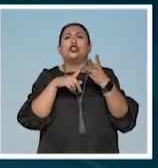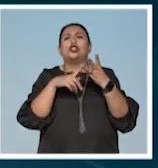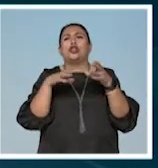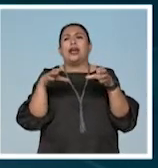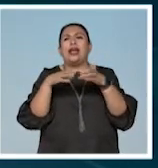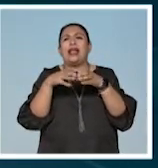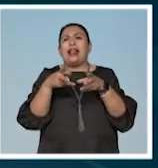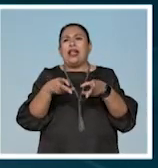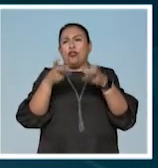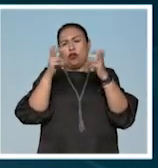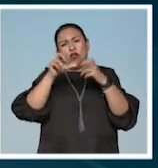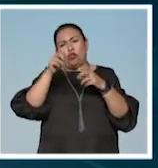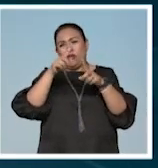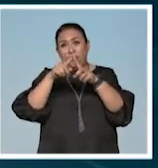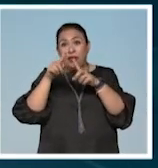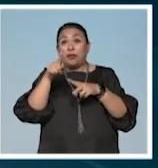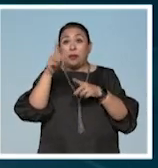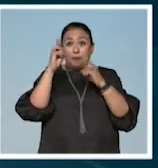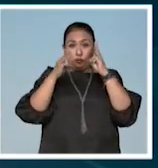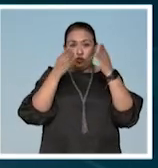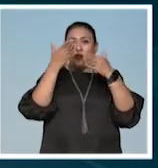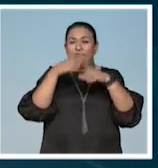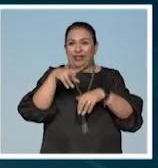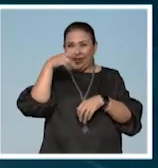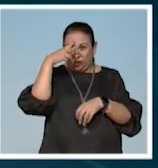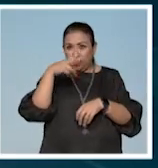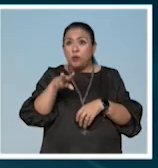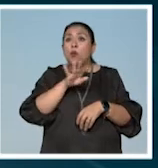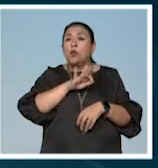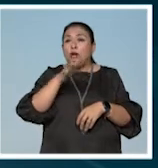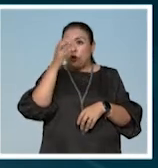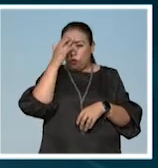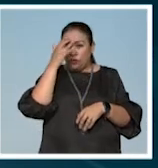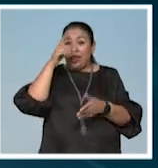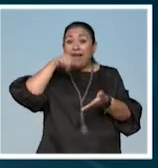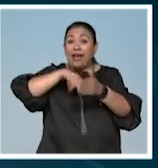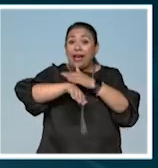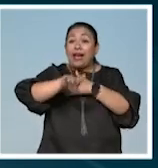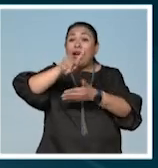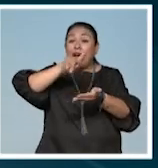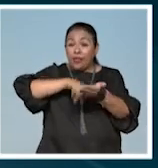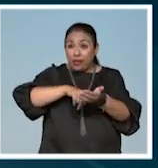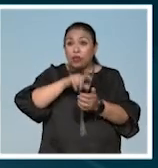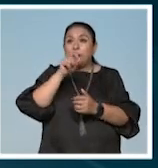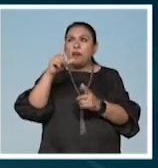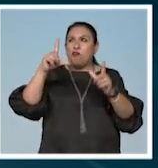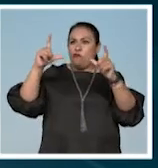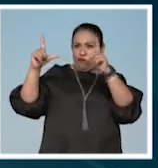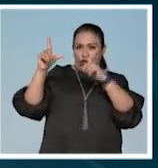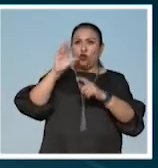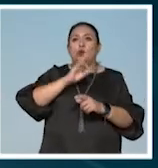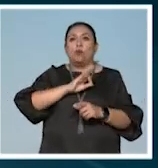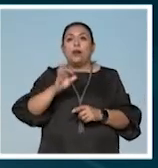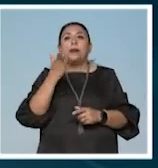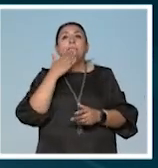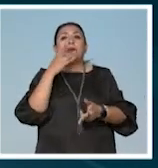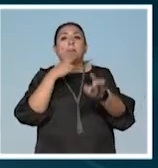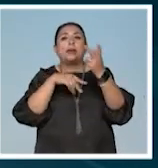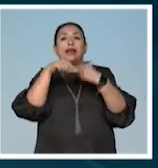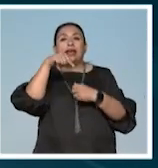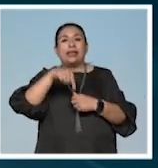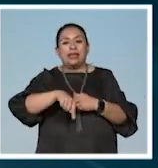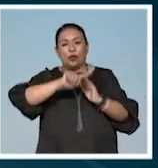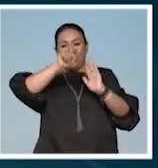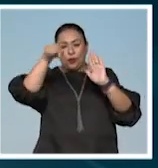entre otros. Pues déjame decirte que en el Museo Banco de México puedes conocer el interior de una e incluso tomarte muchas fotos. Bienvenidos al